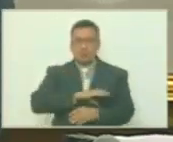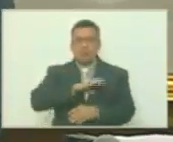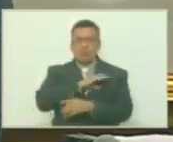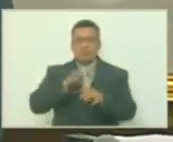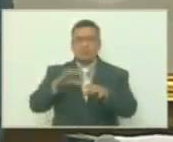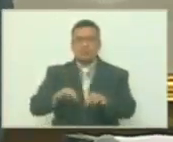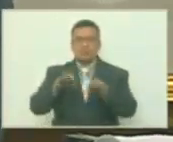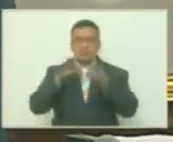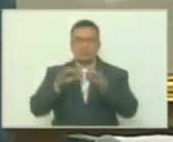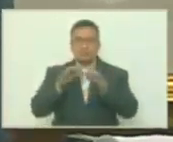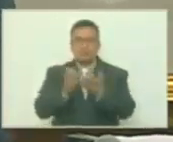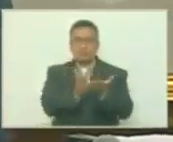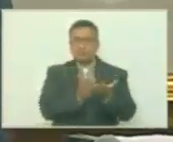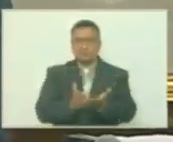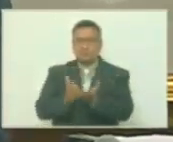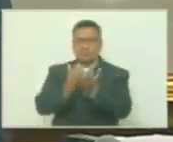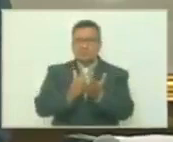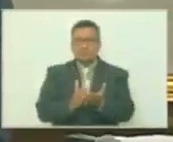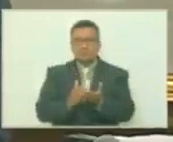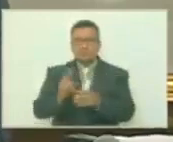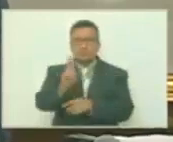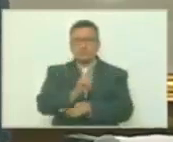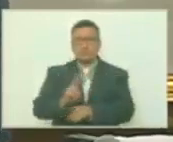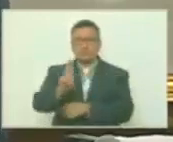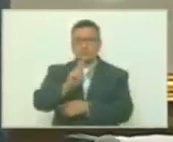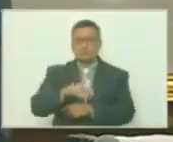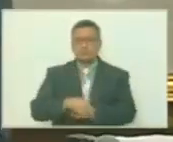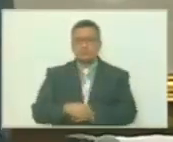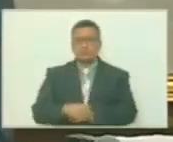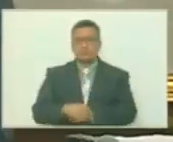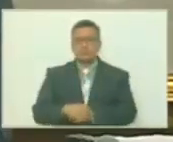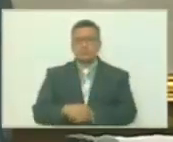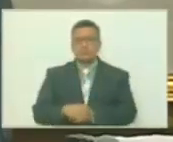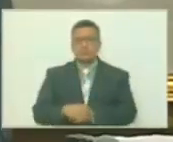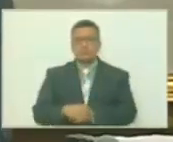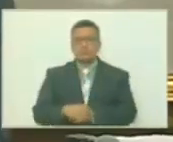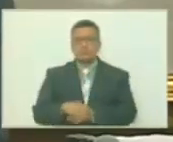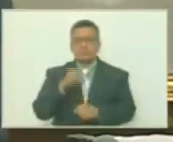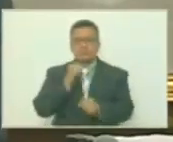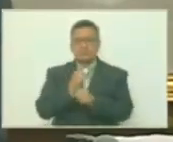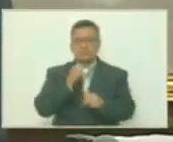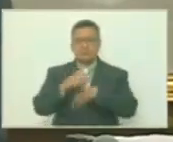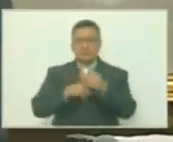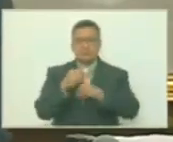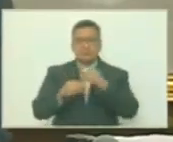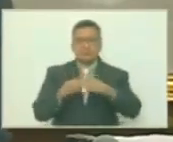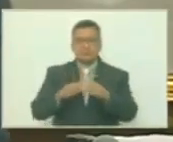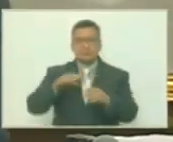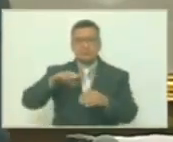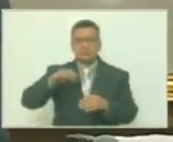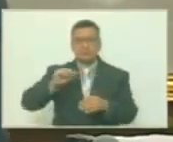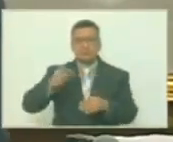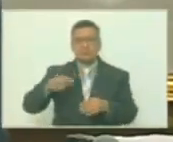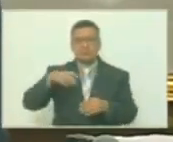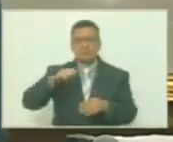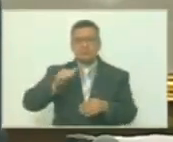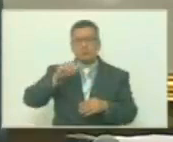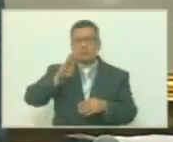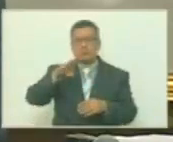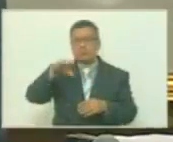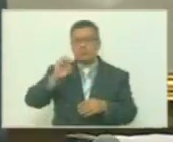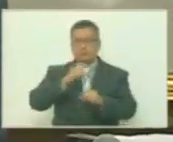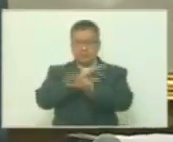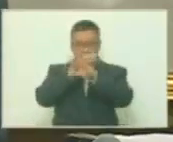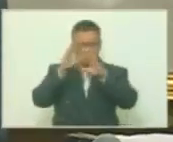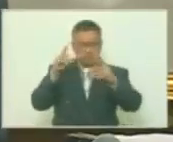especial que estudia el uso y el trabajo relacionado con el ágave Cocuy para que quede claro